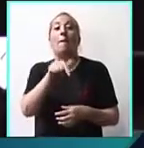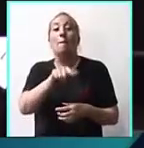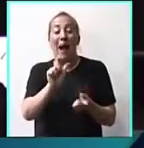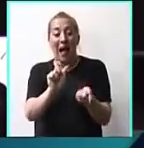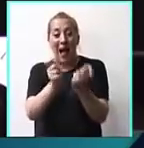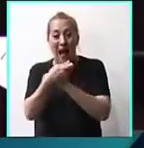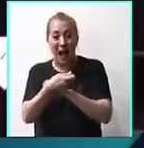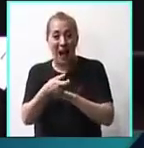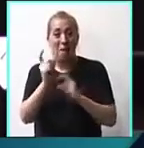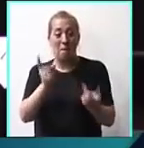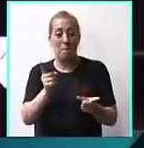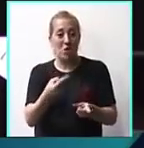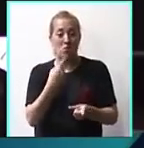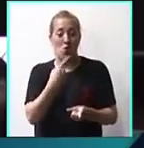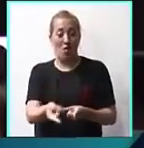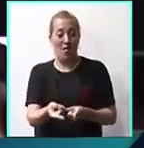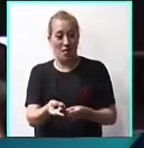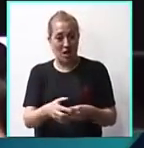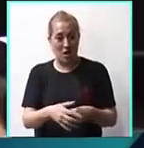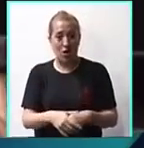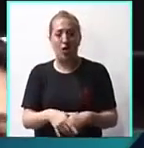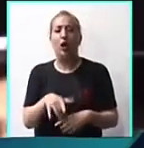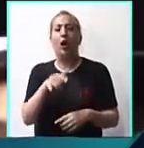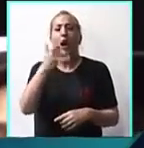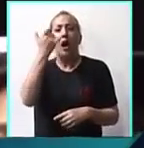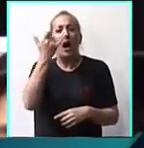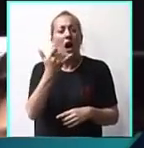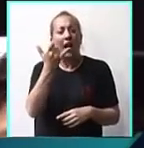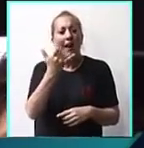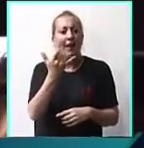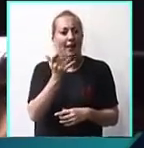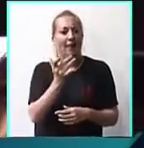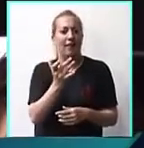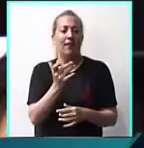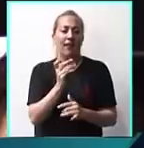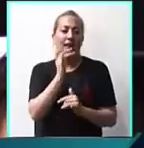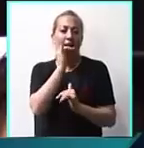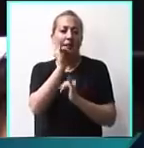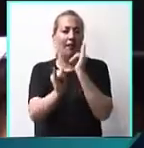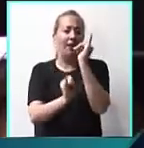como se señalaba recién, han utilizado dos grandes argumentos.